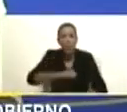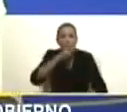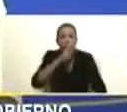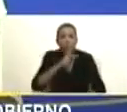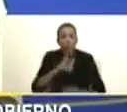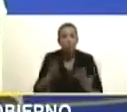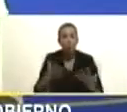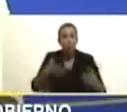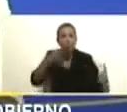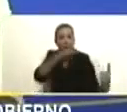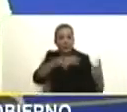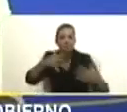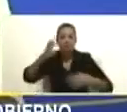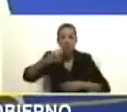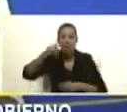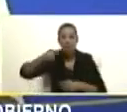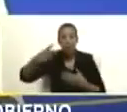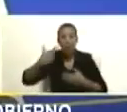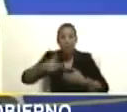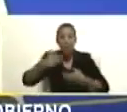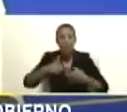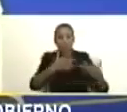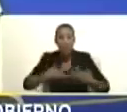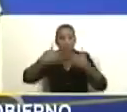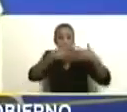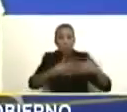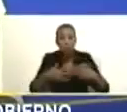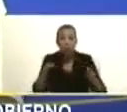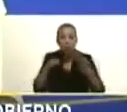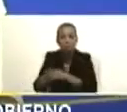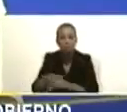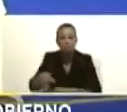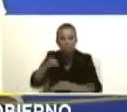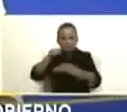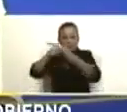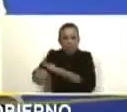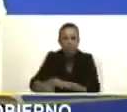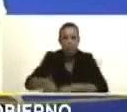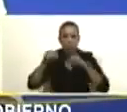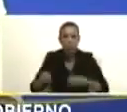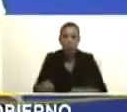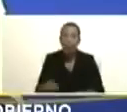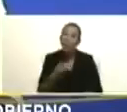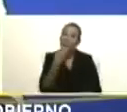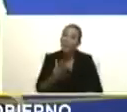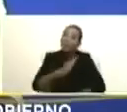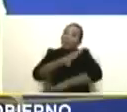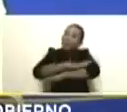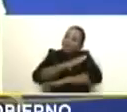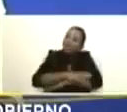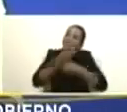metiendo al Exxon Móvil nunca, por las buenas todas.